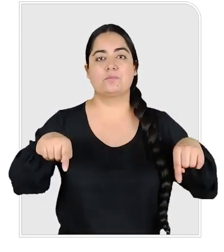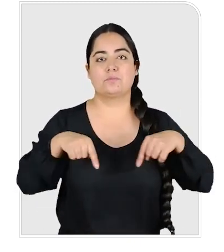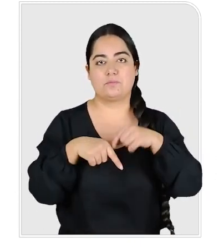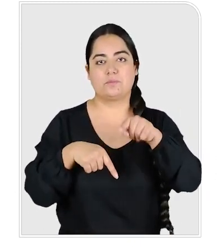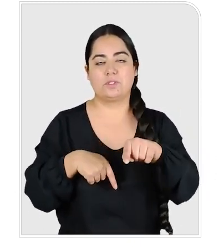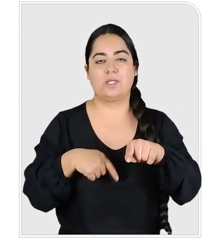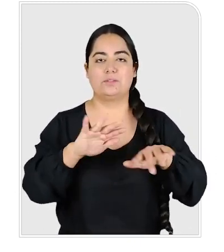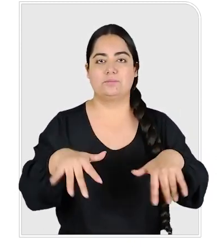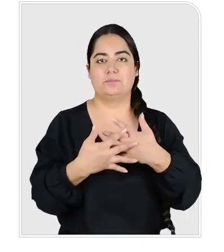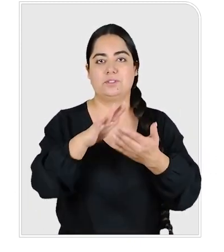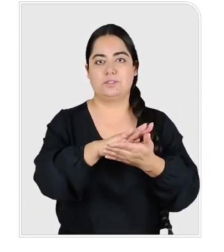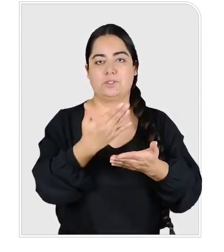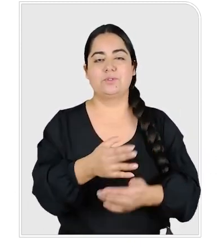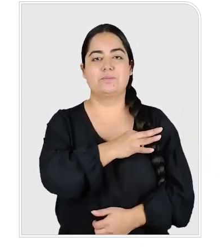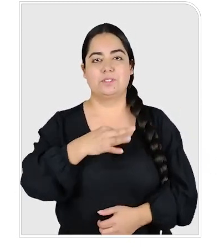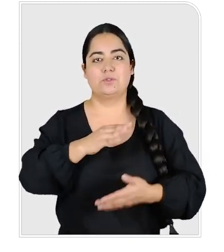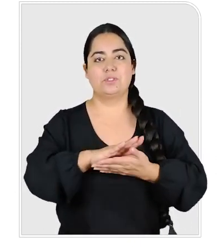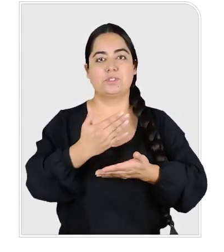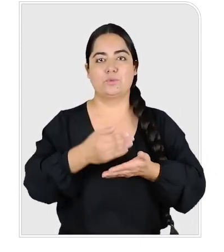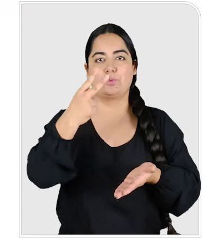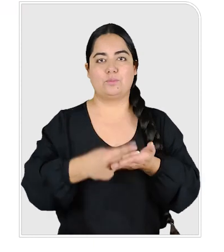establecimientos de la red asistencial.